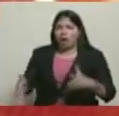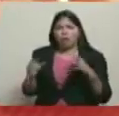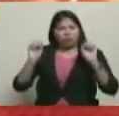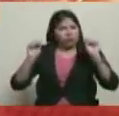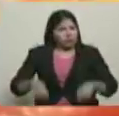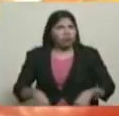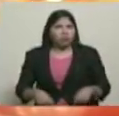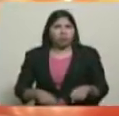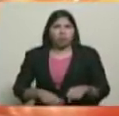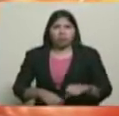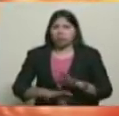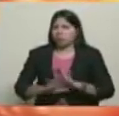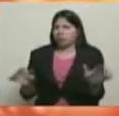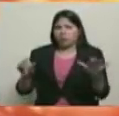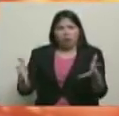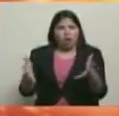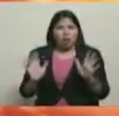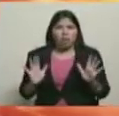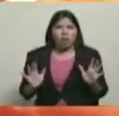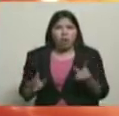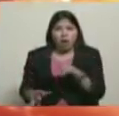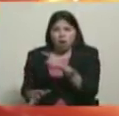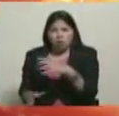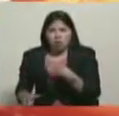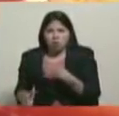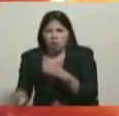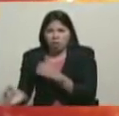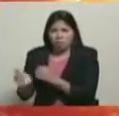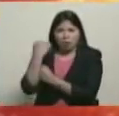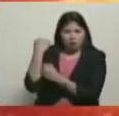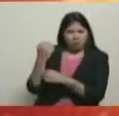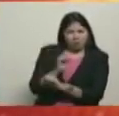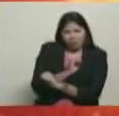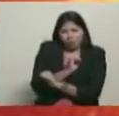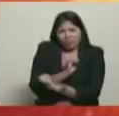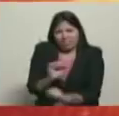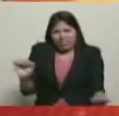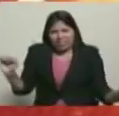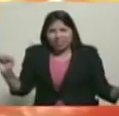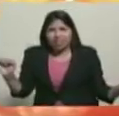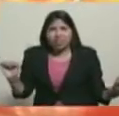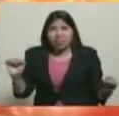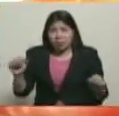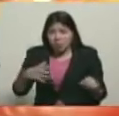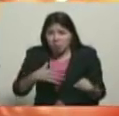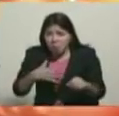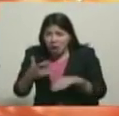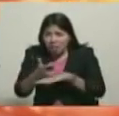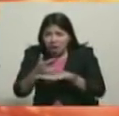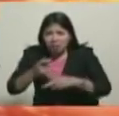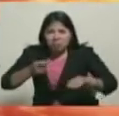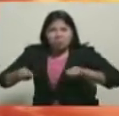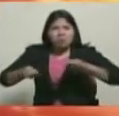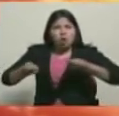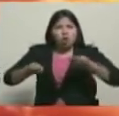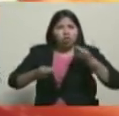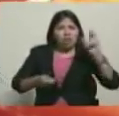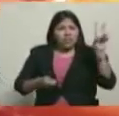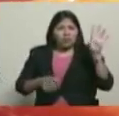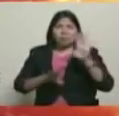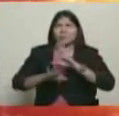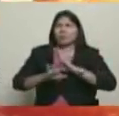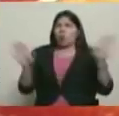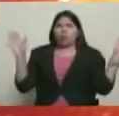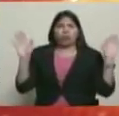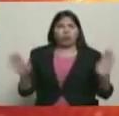la razón y venceremos porque ellos no pueden. Están inhabilitados para gobernar este país. Los servicios públicos funcionando exactamente igual.